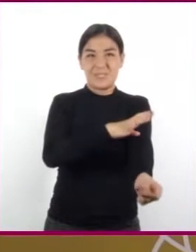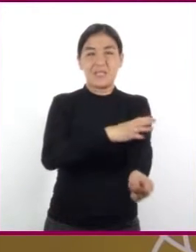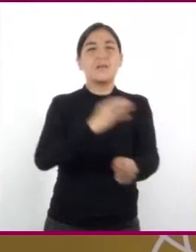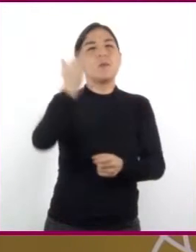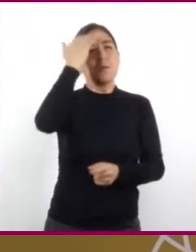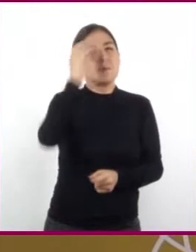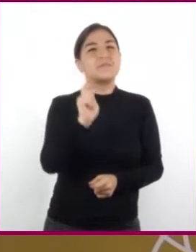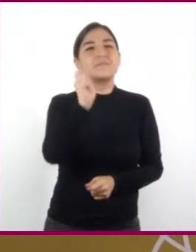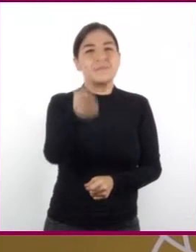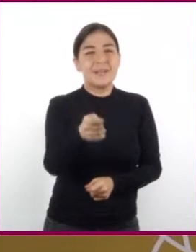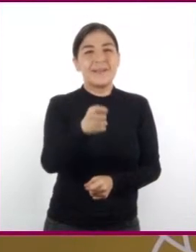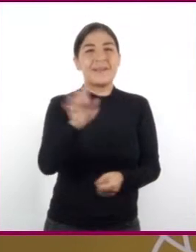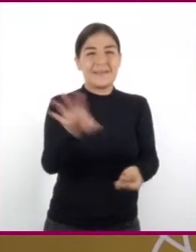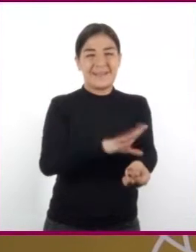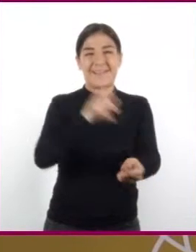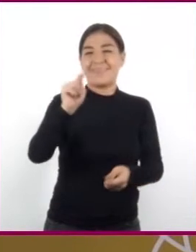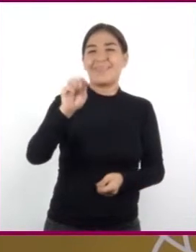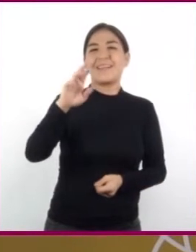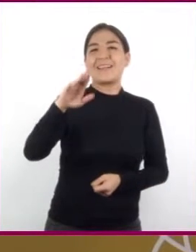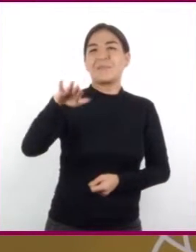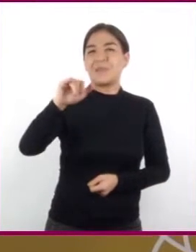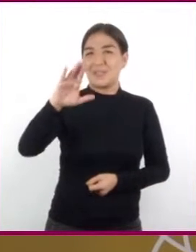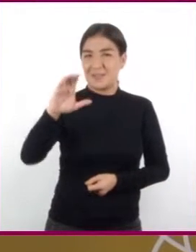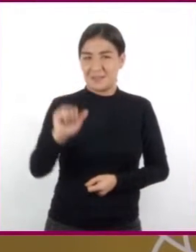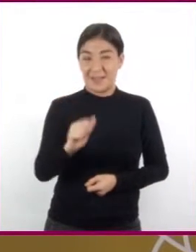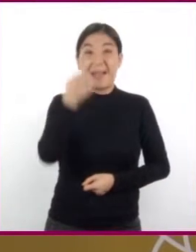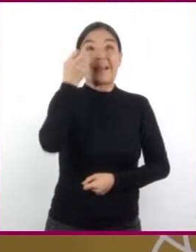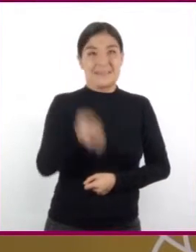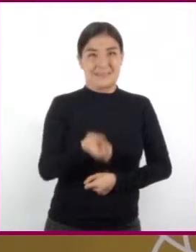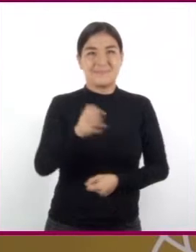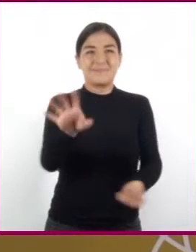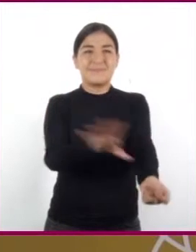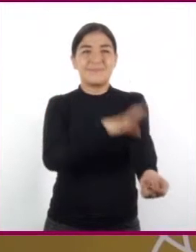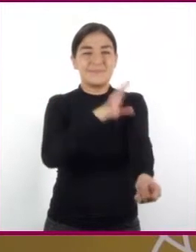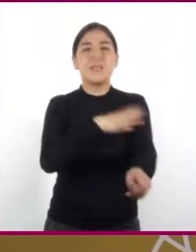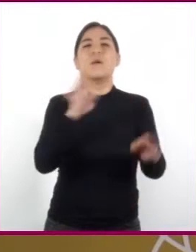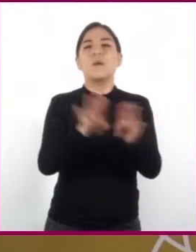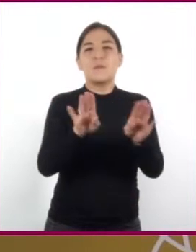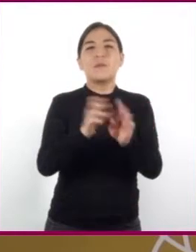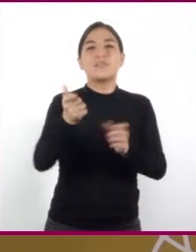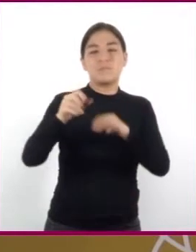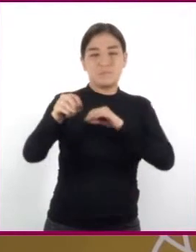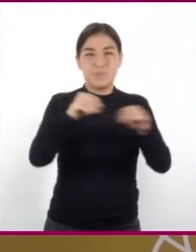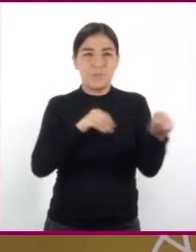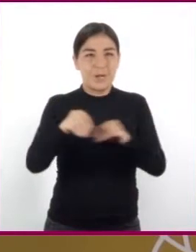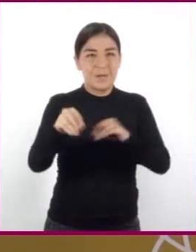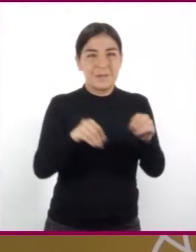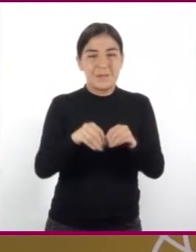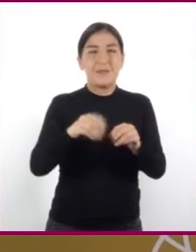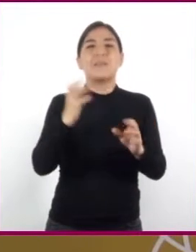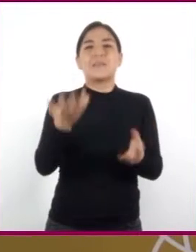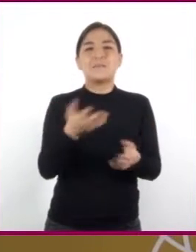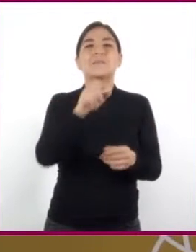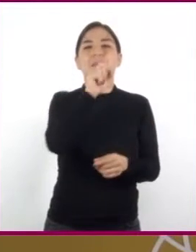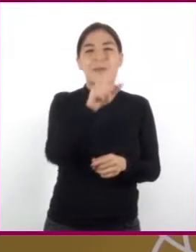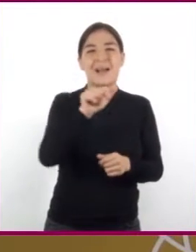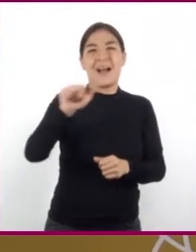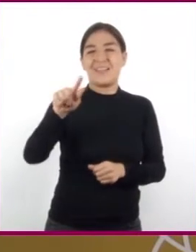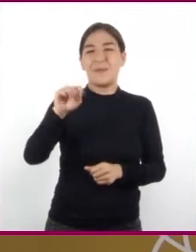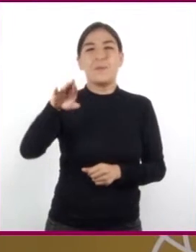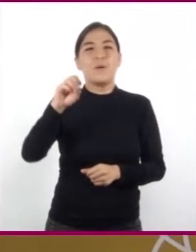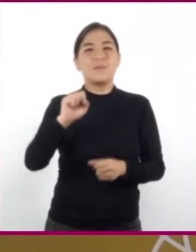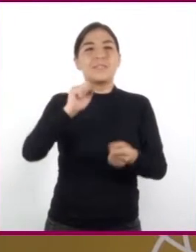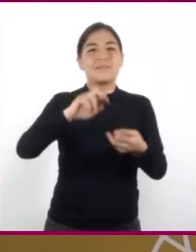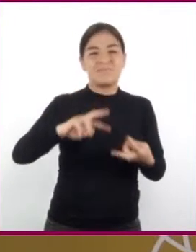conoce como energía térmica. Esta energía se origina por el movimiento y la posición de los átomos que